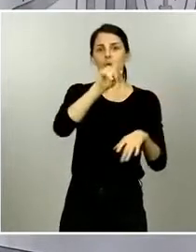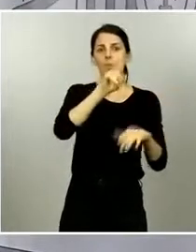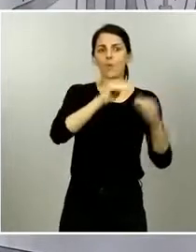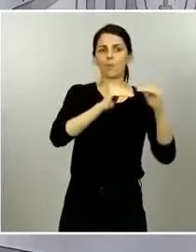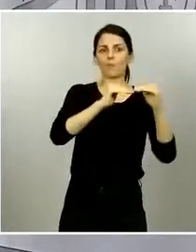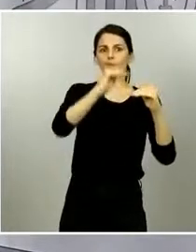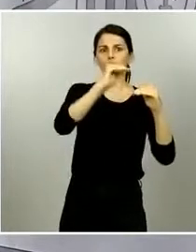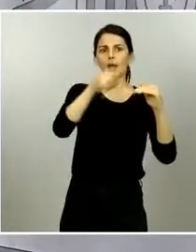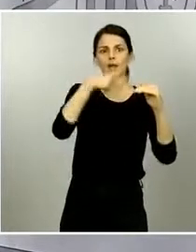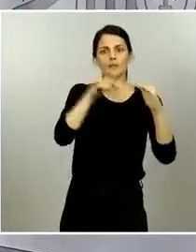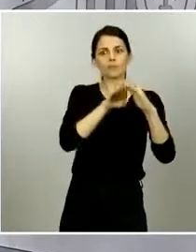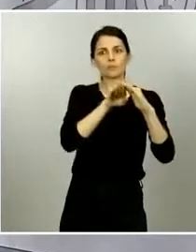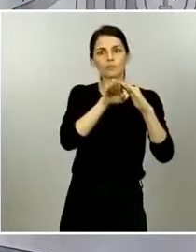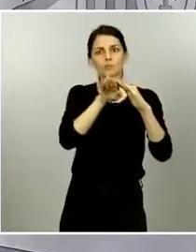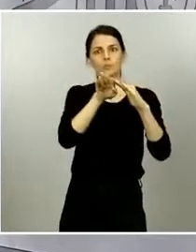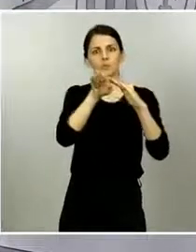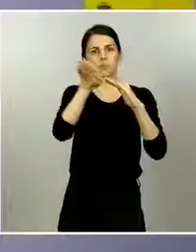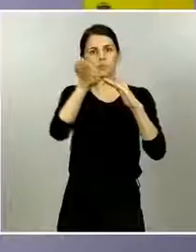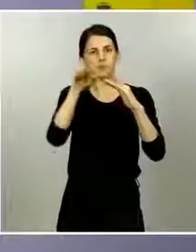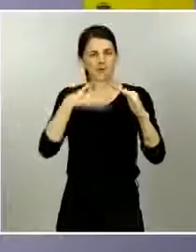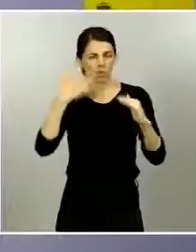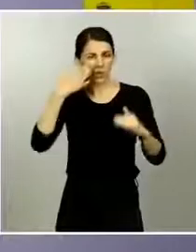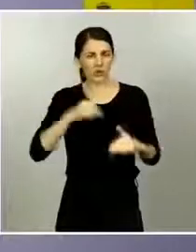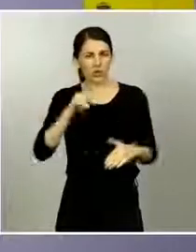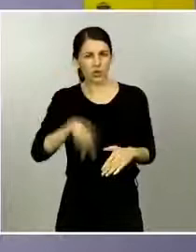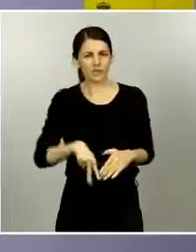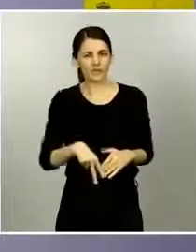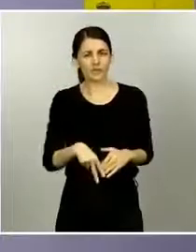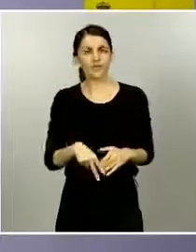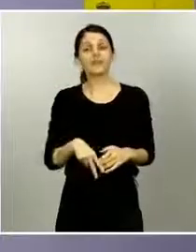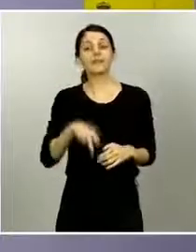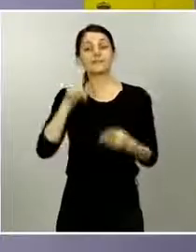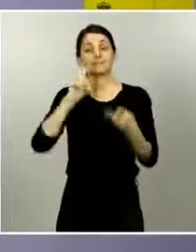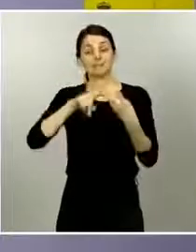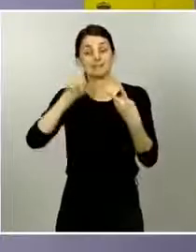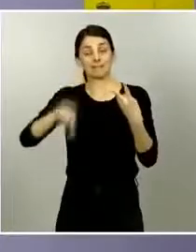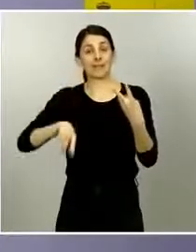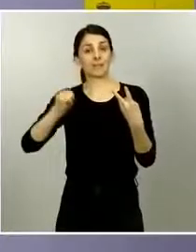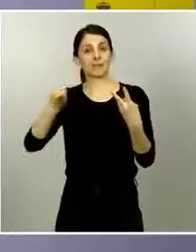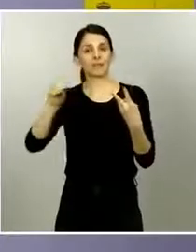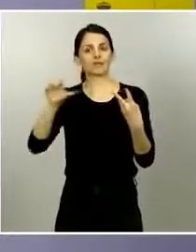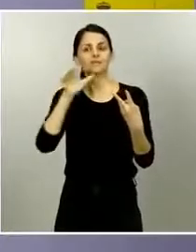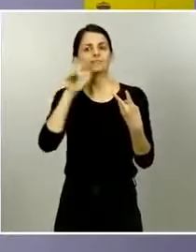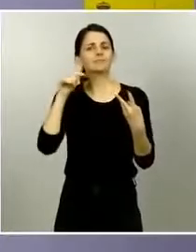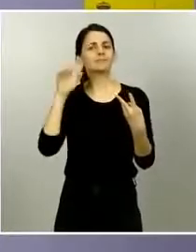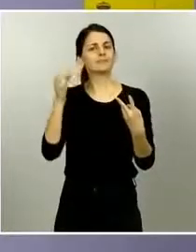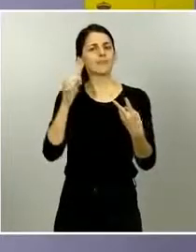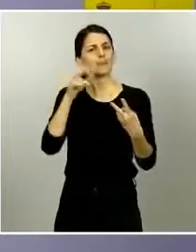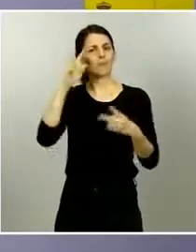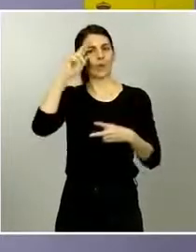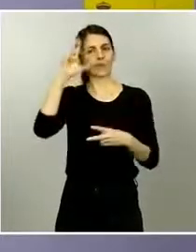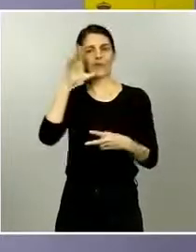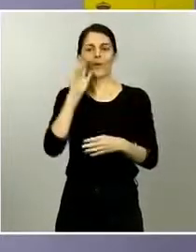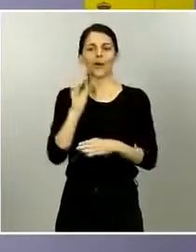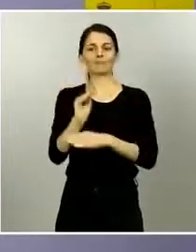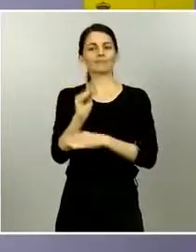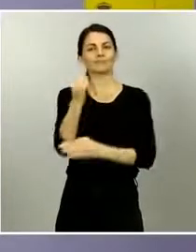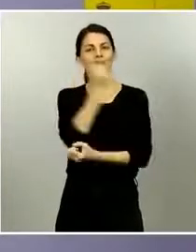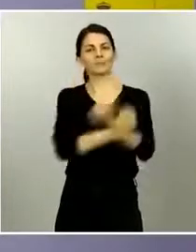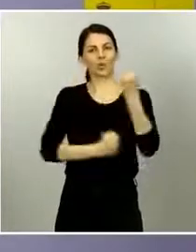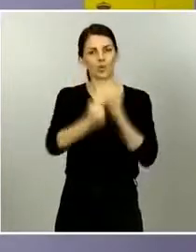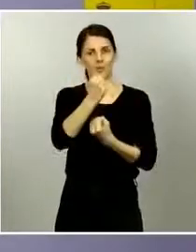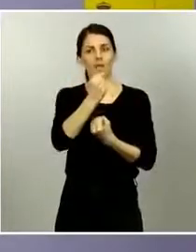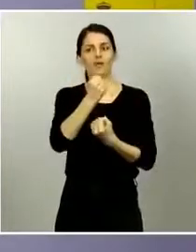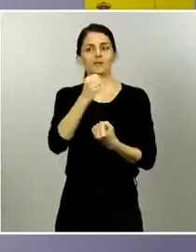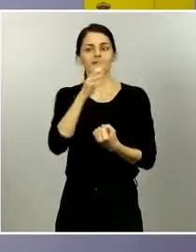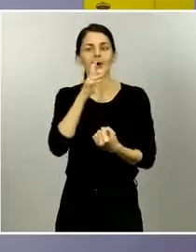1 con un índice reproductivo por encima del 1 y hayan aumentado según hayan pasado los días y añade con la preocupación